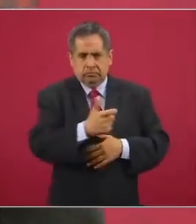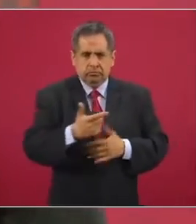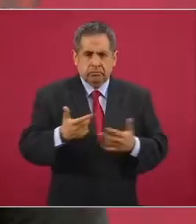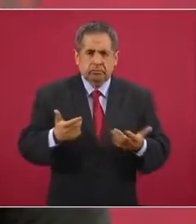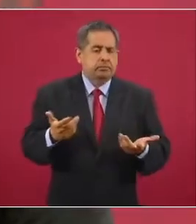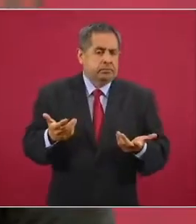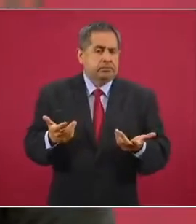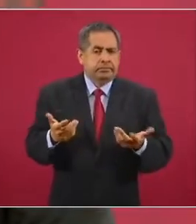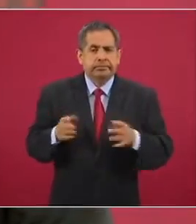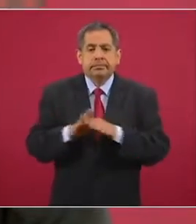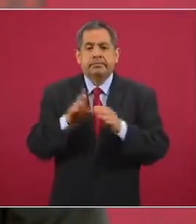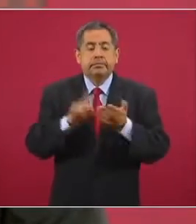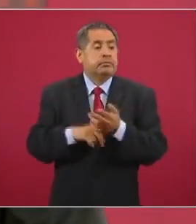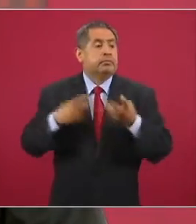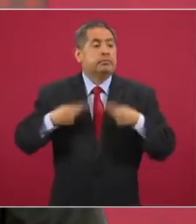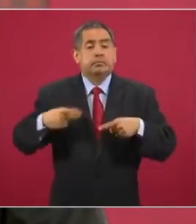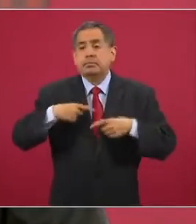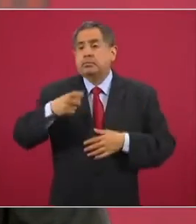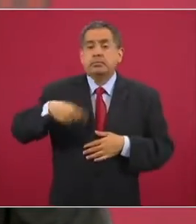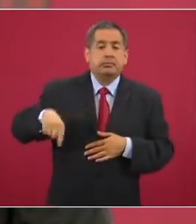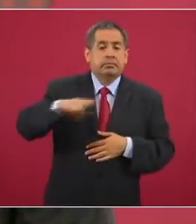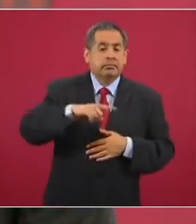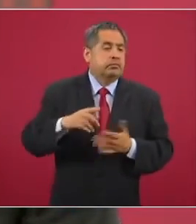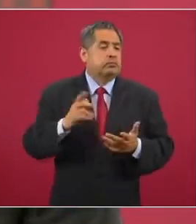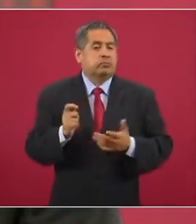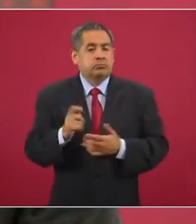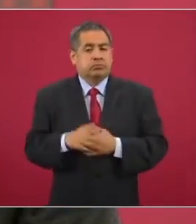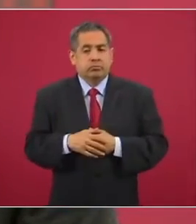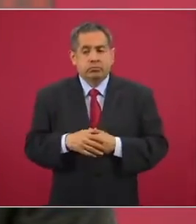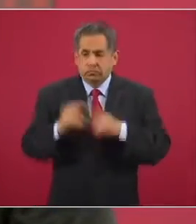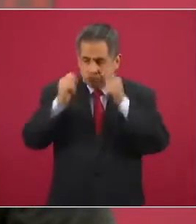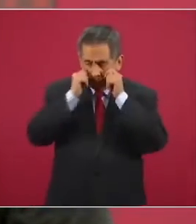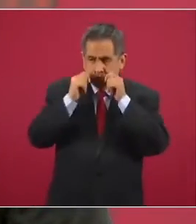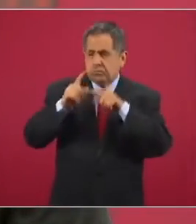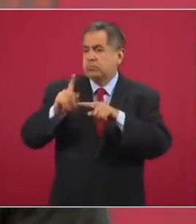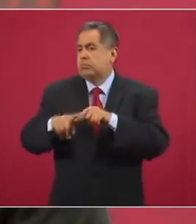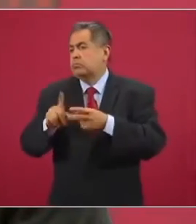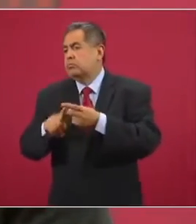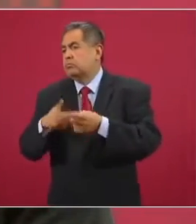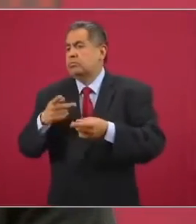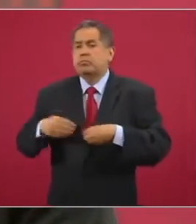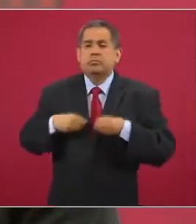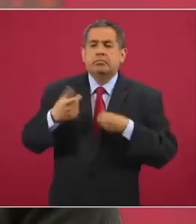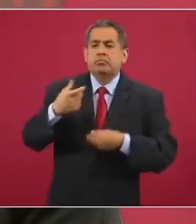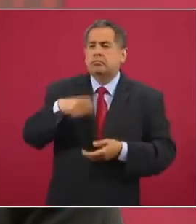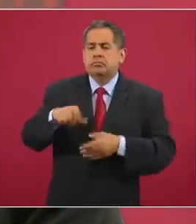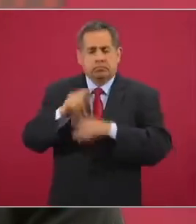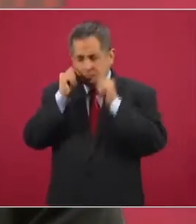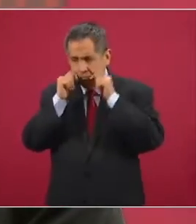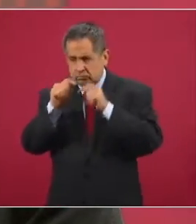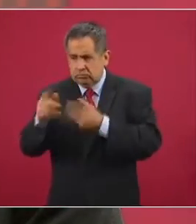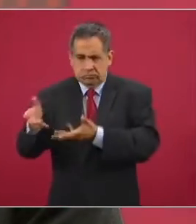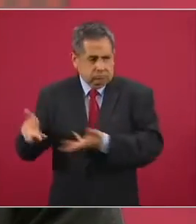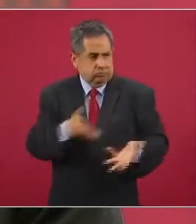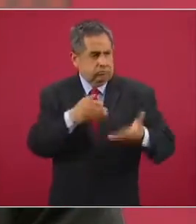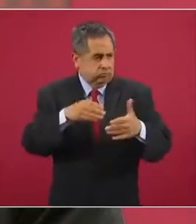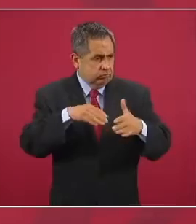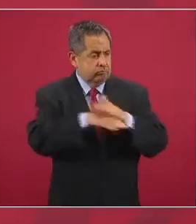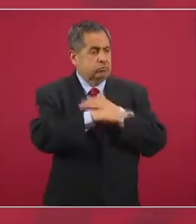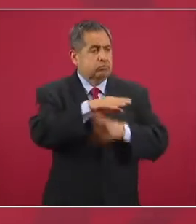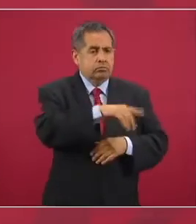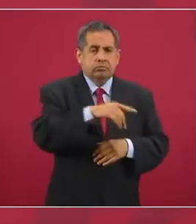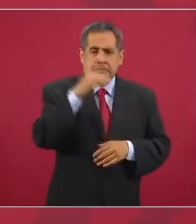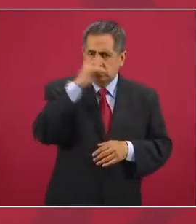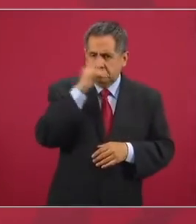modo que a la gente, sin importar la situación económica, no le costaría,